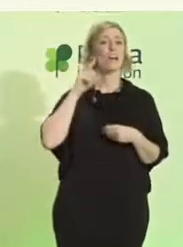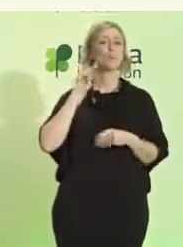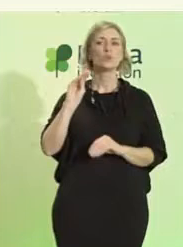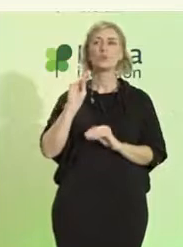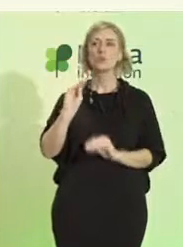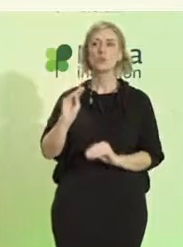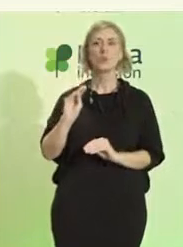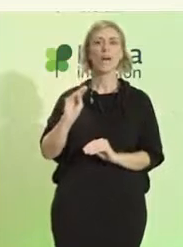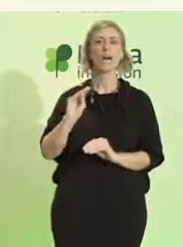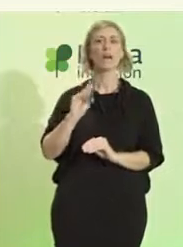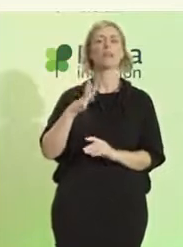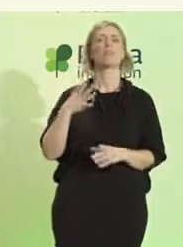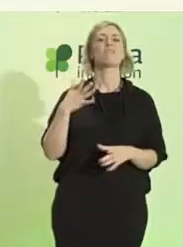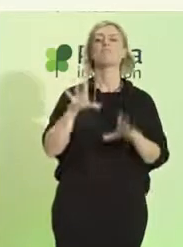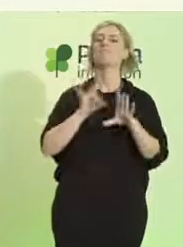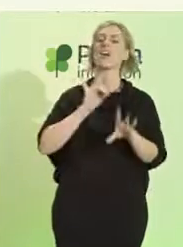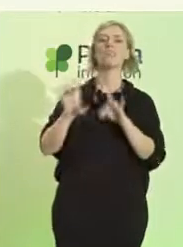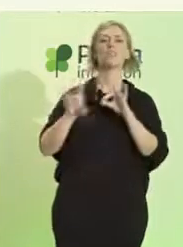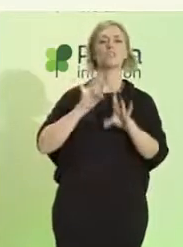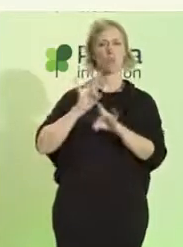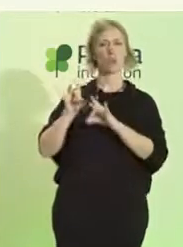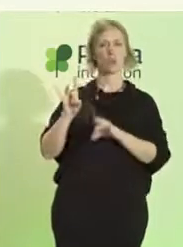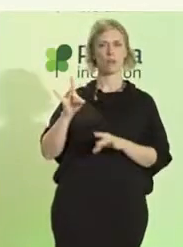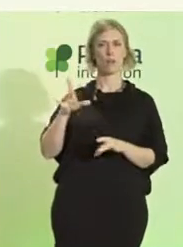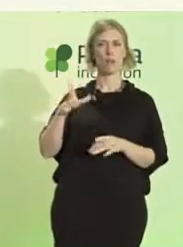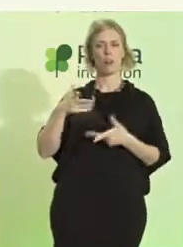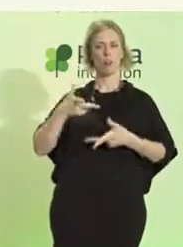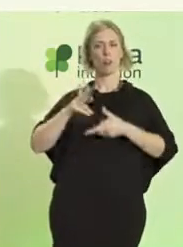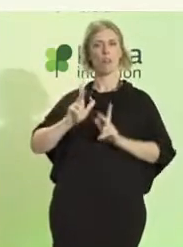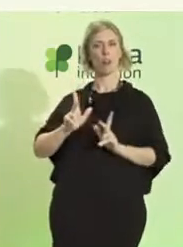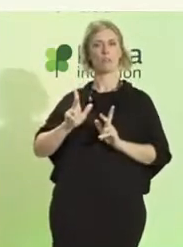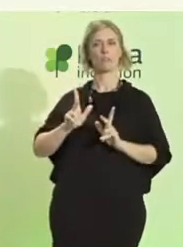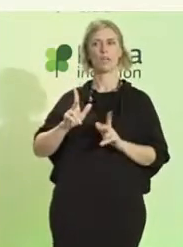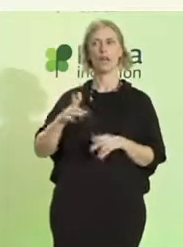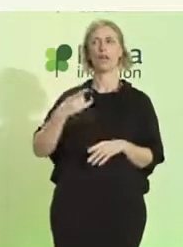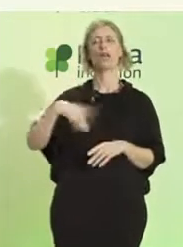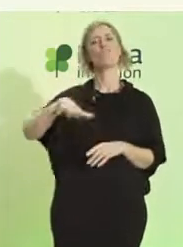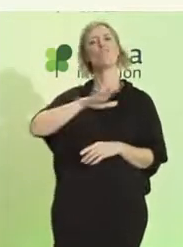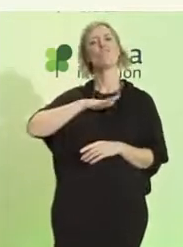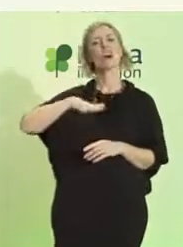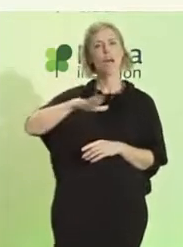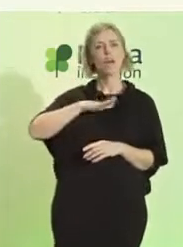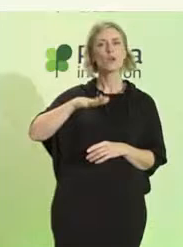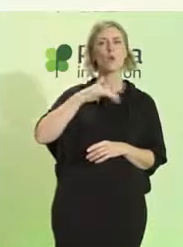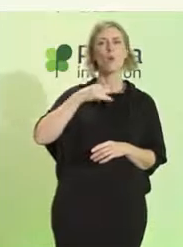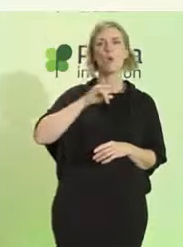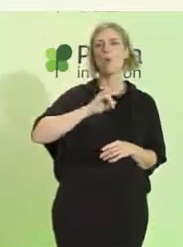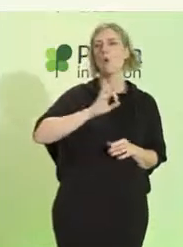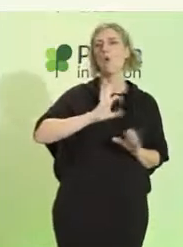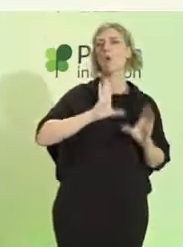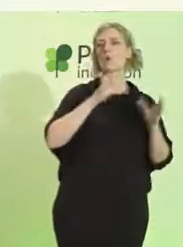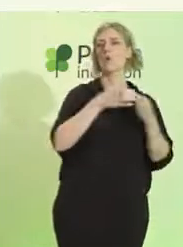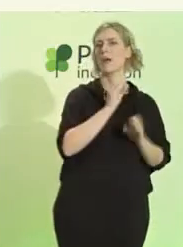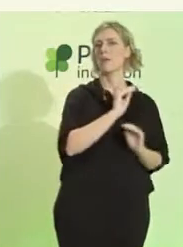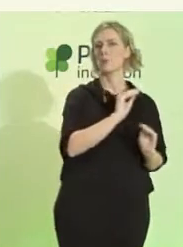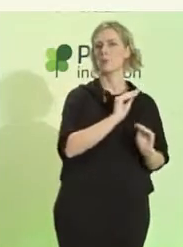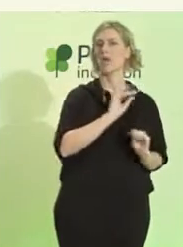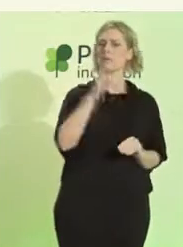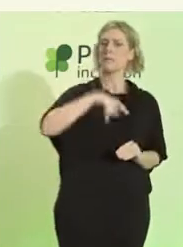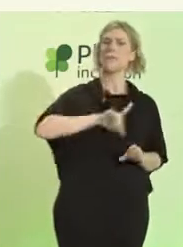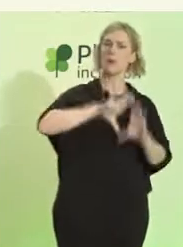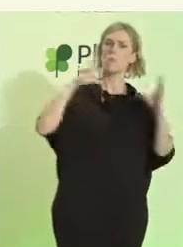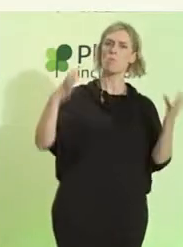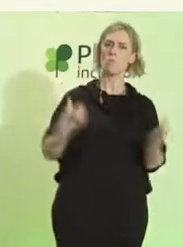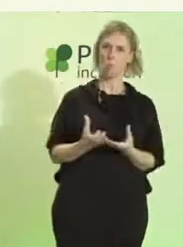barrio o comunidad. Y ahora podríamos también decir que en el mundo. de forma inusual,